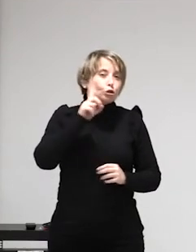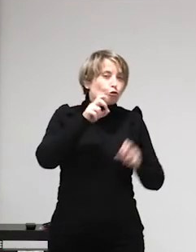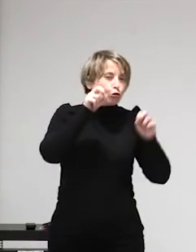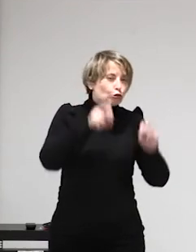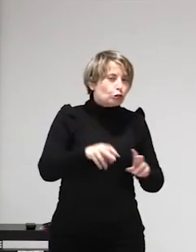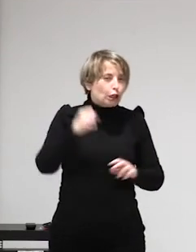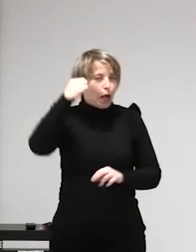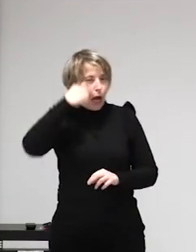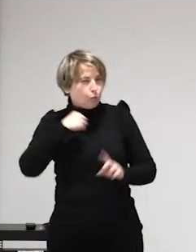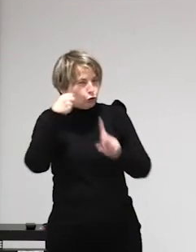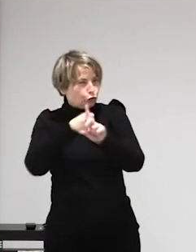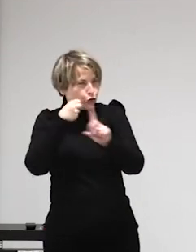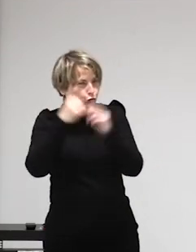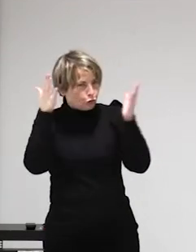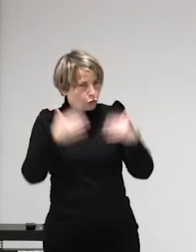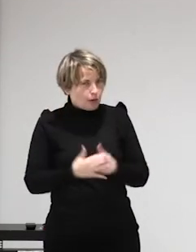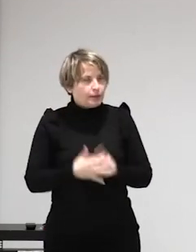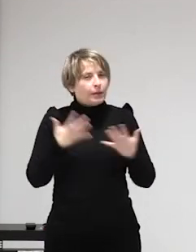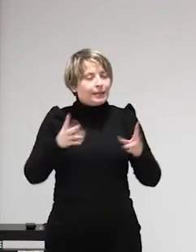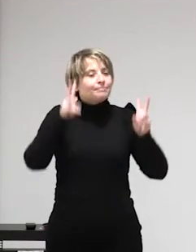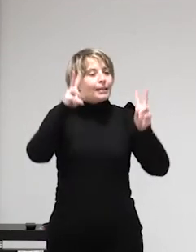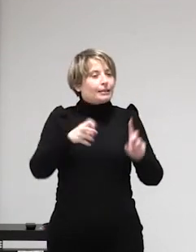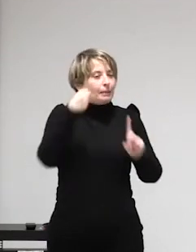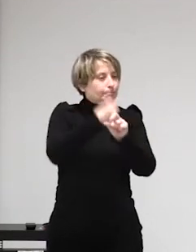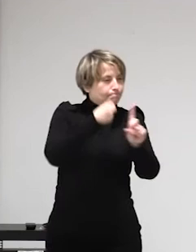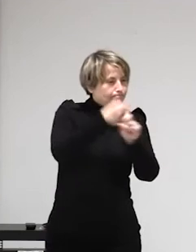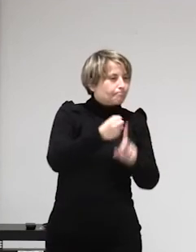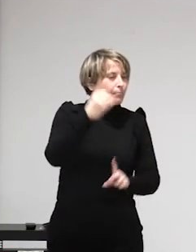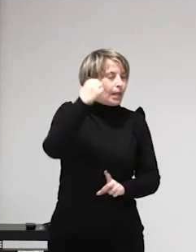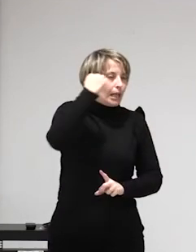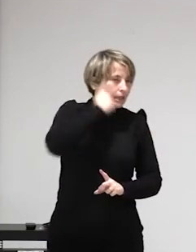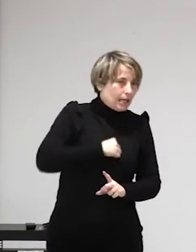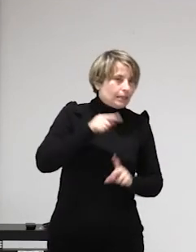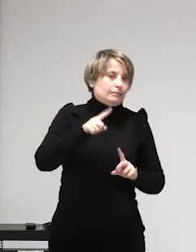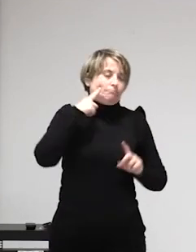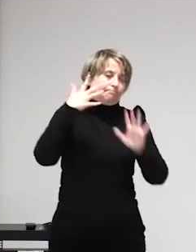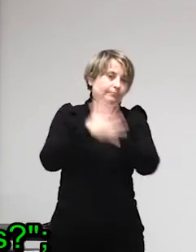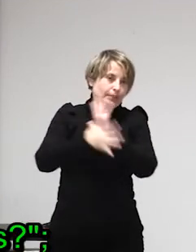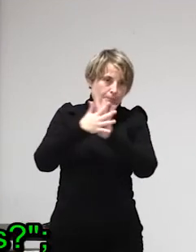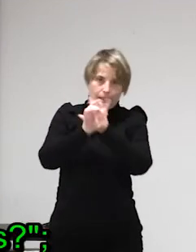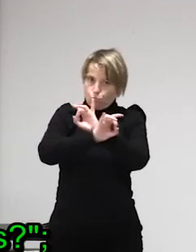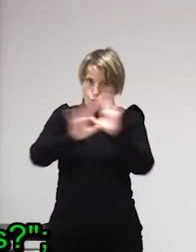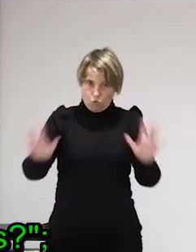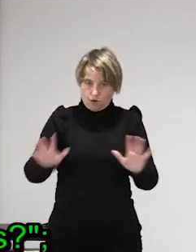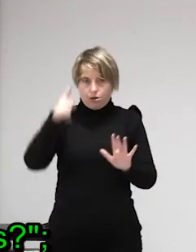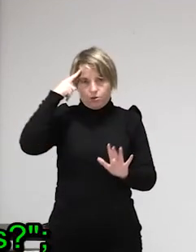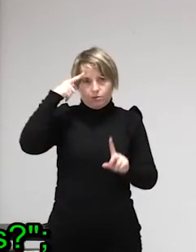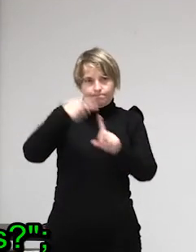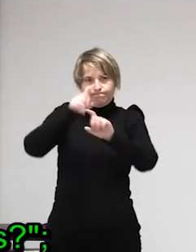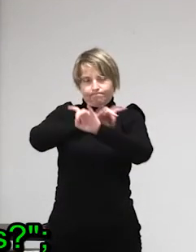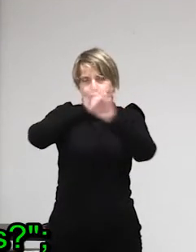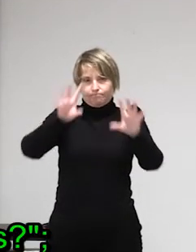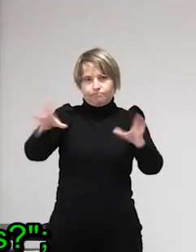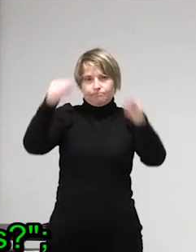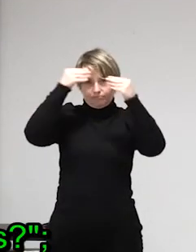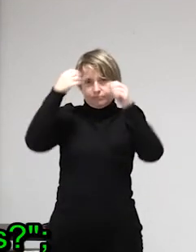claro puso el grito en el cielo el periódico de Spiegel recogió esta noticia y dijo bueno ¿qué sucedería si la